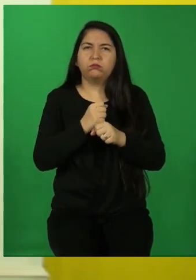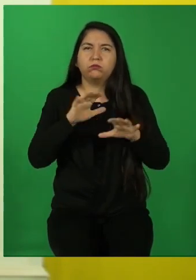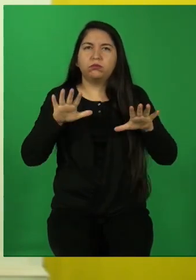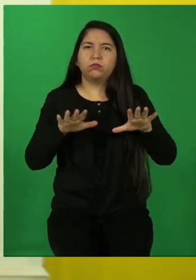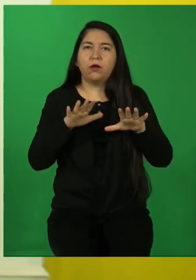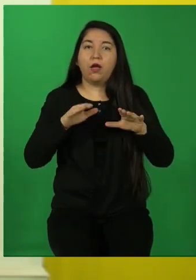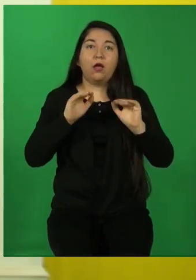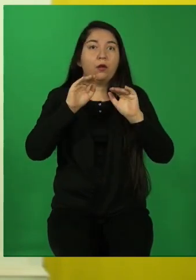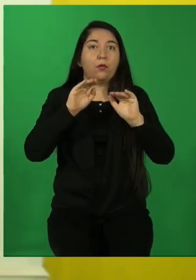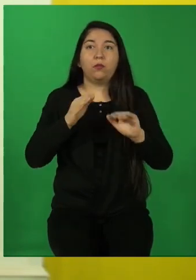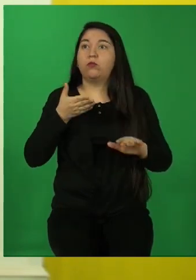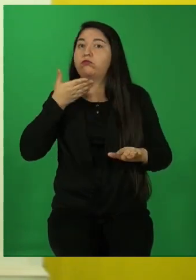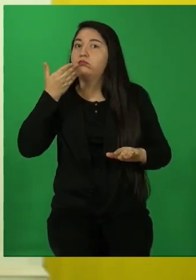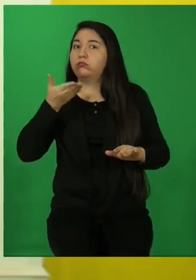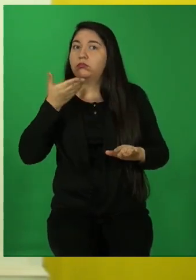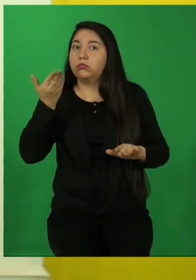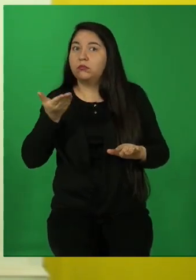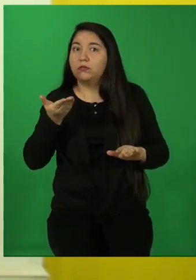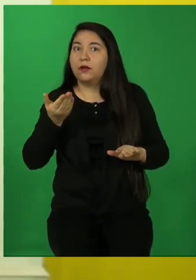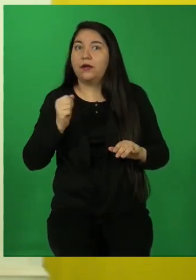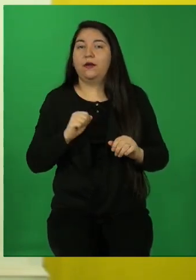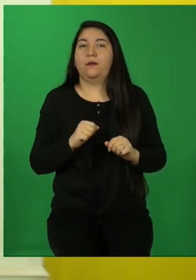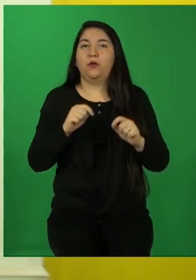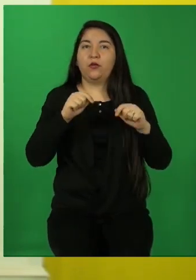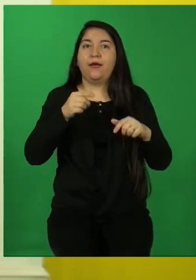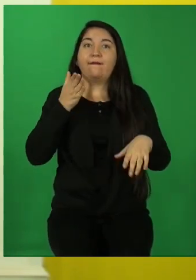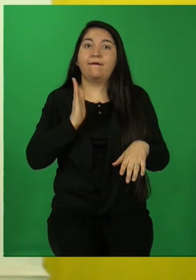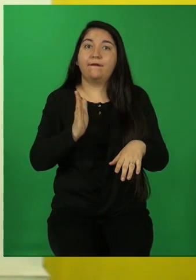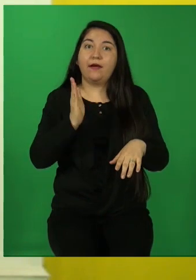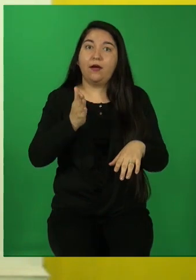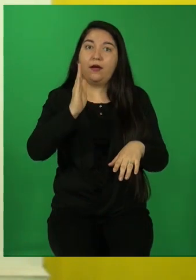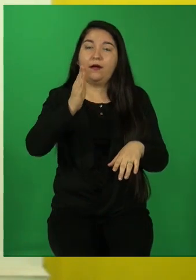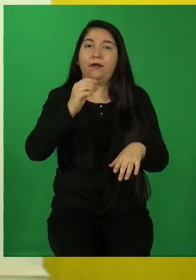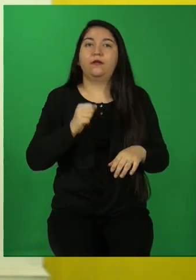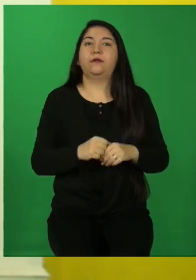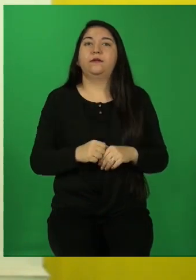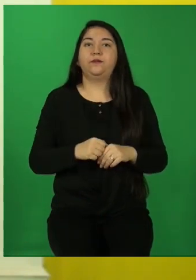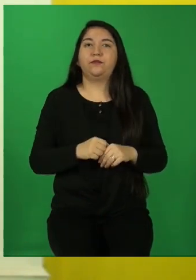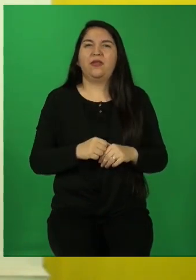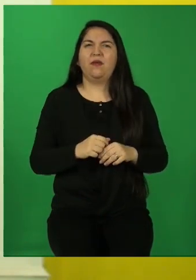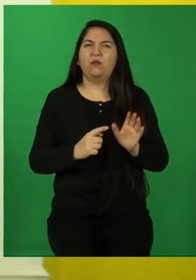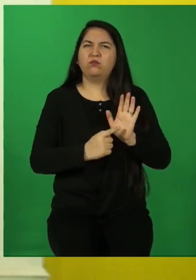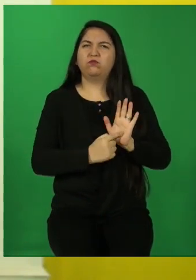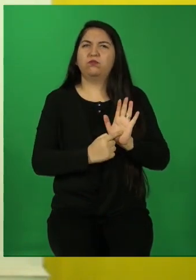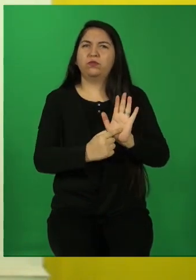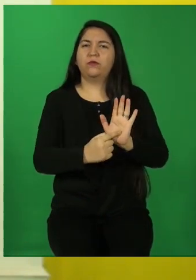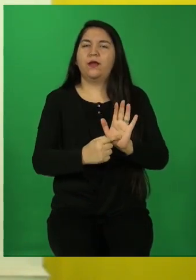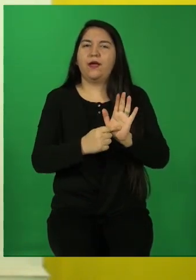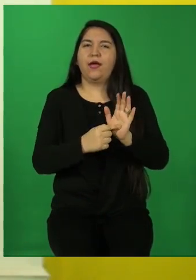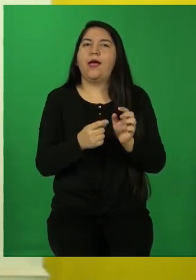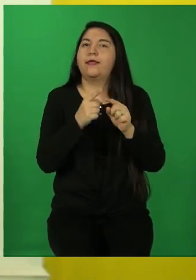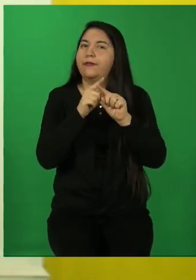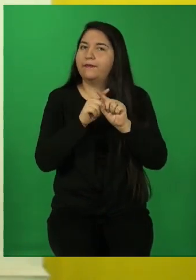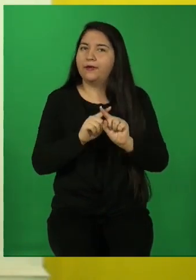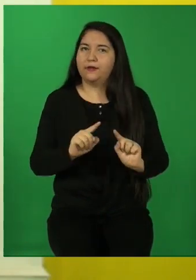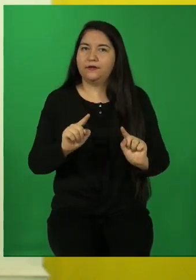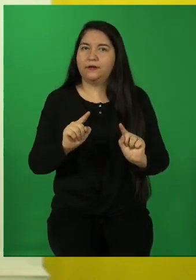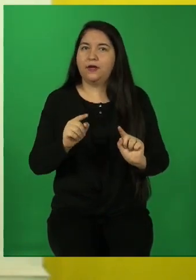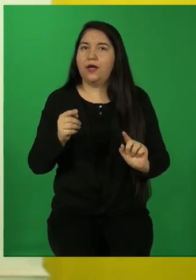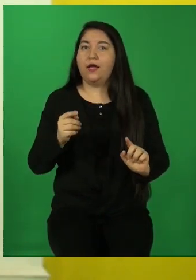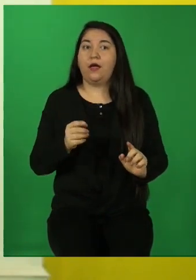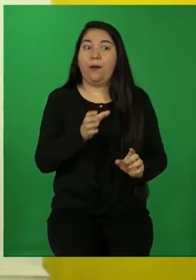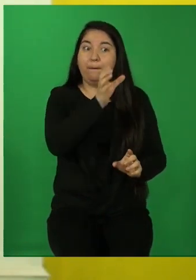género narrativo, y hoy vamos a continuar en él, y vamos a destacar la diferencia entre el